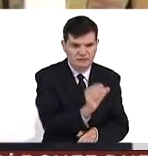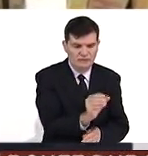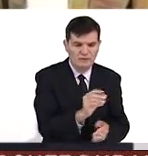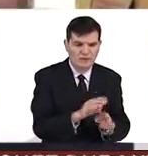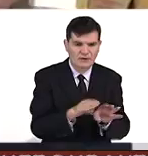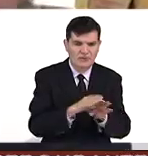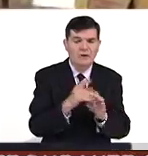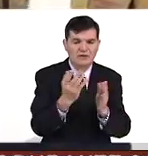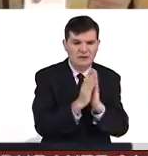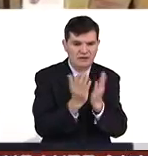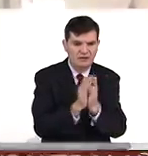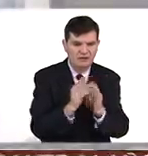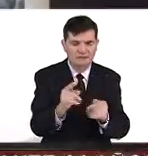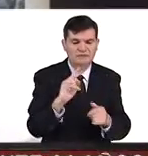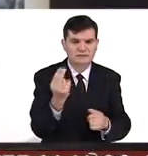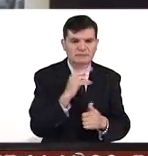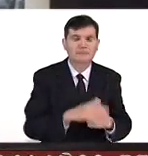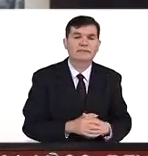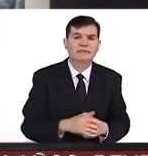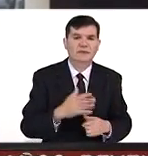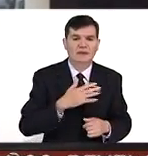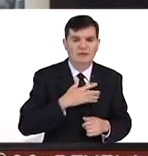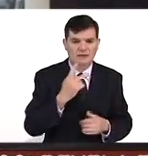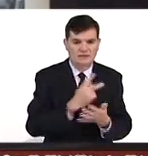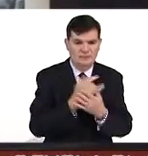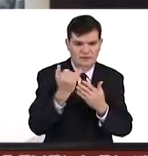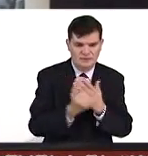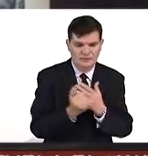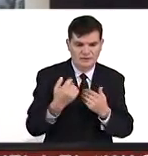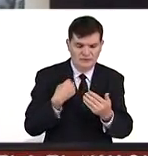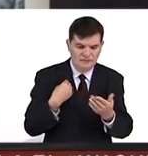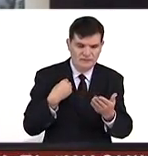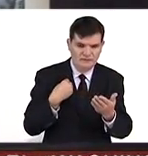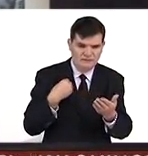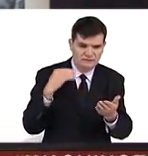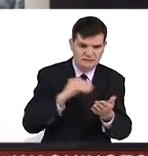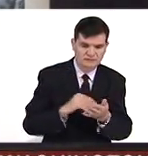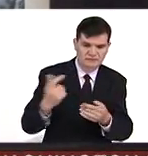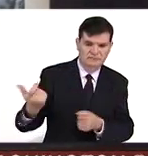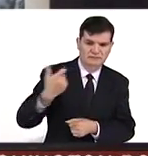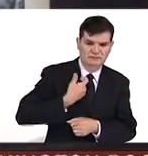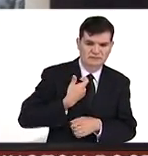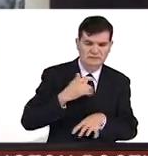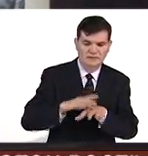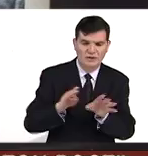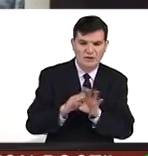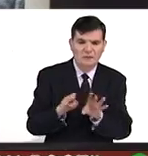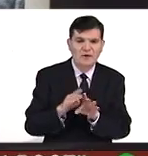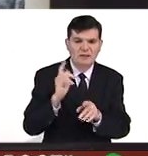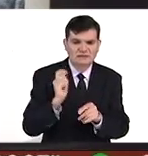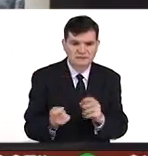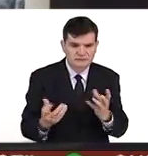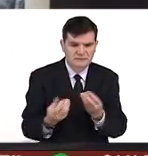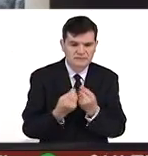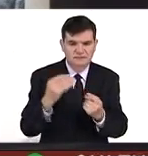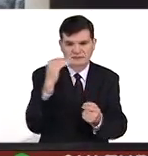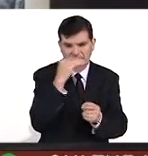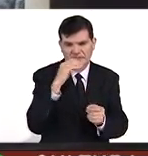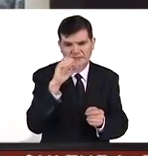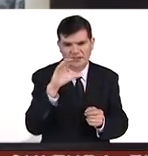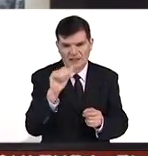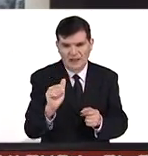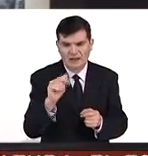amato, de mi versión. Este fue un proyecto que fue financiado como parte de las becas